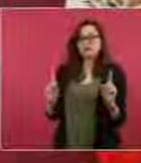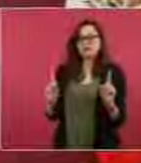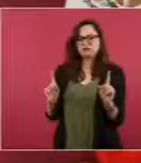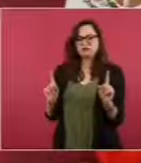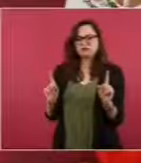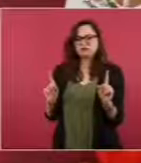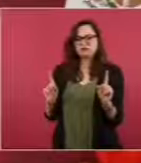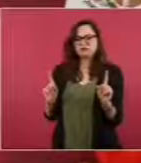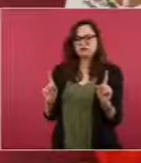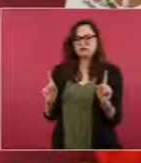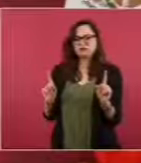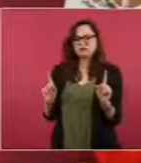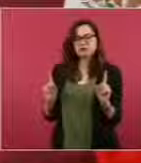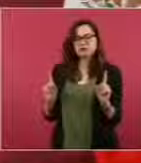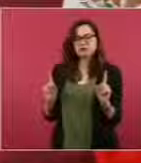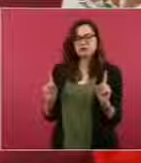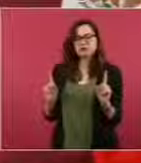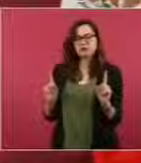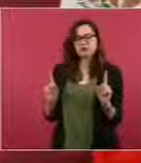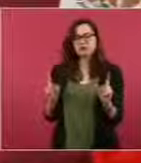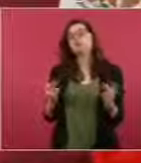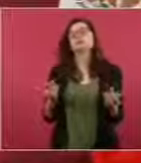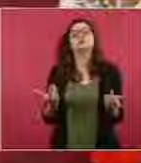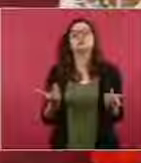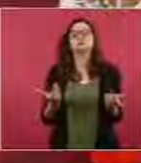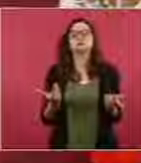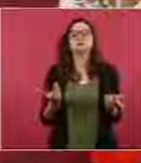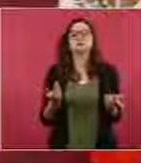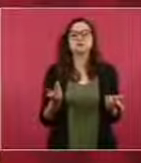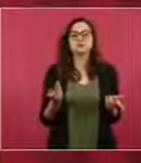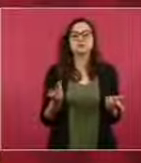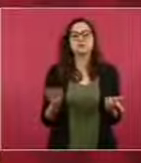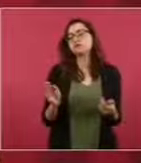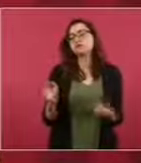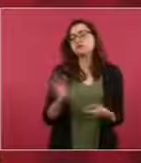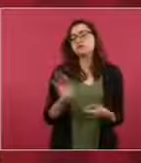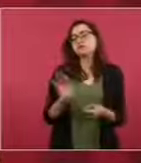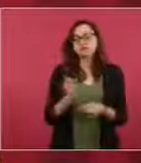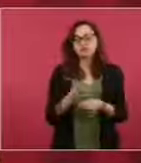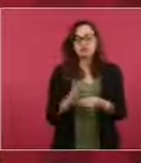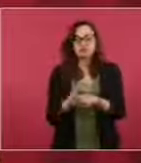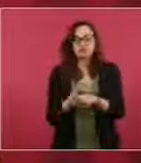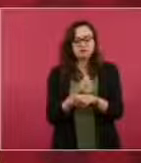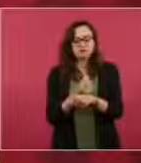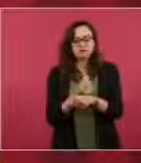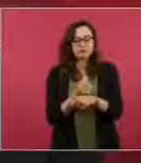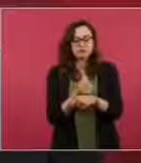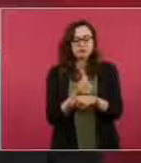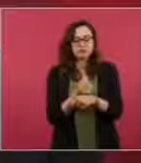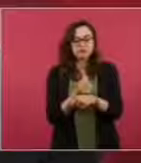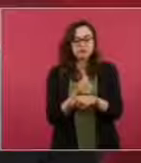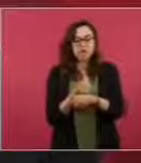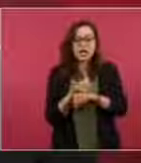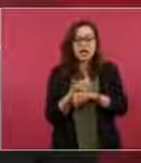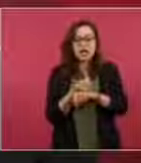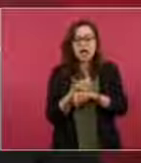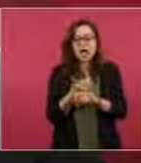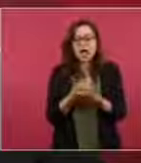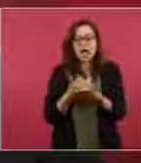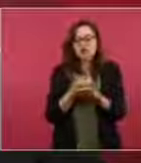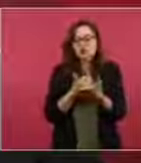soy de sangre azul, ya estudié,